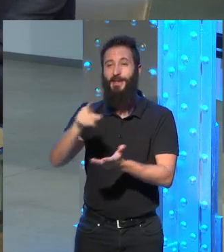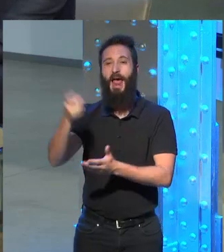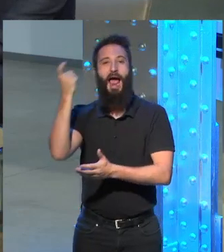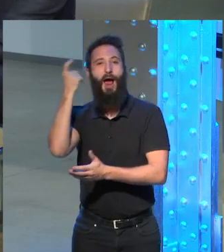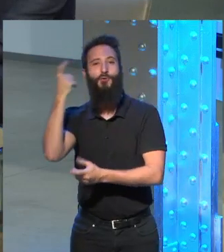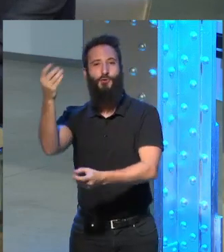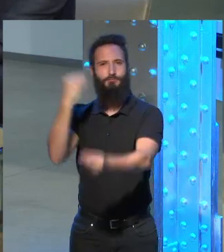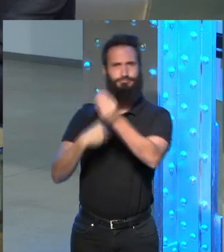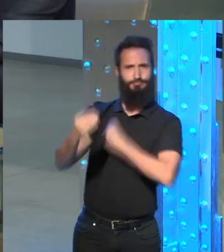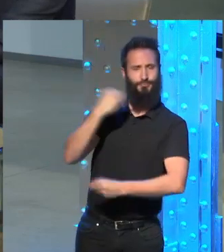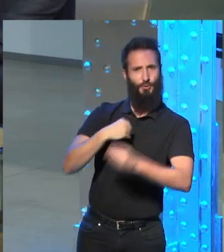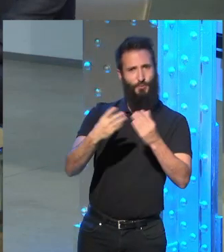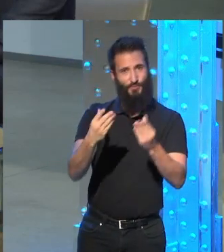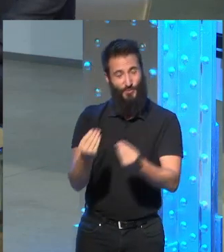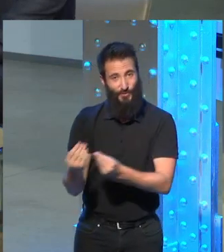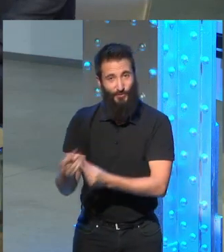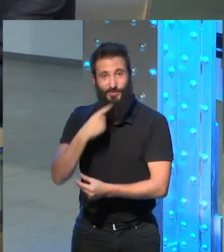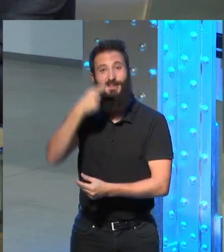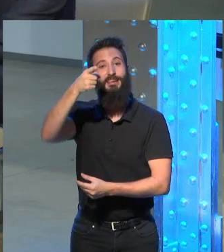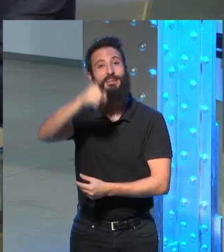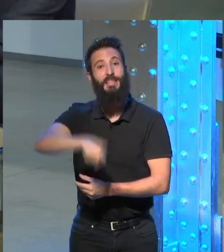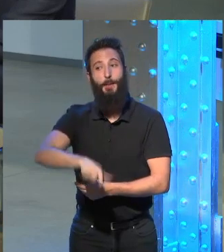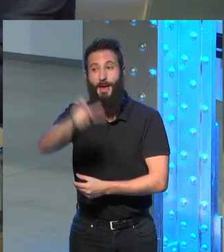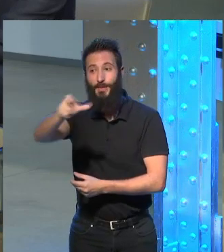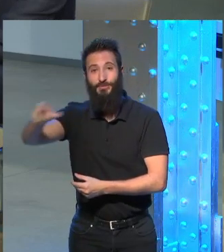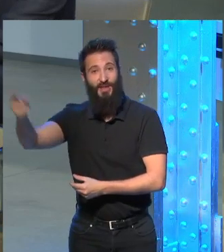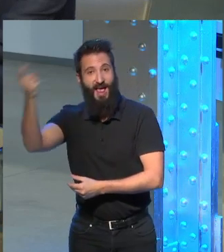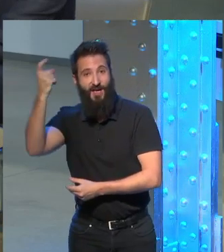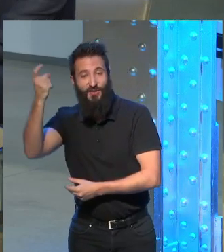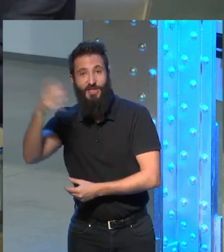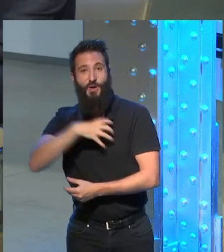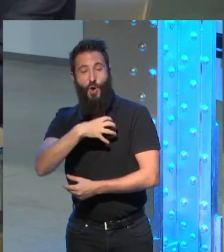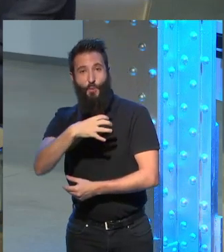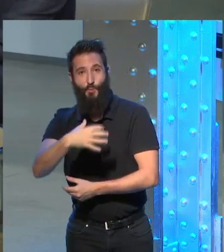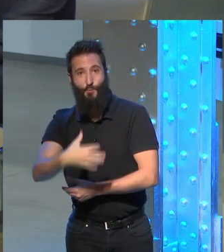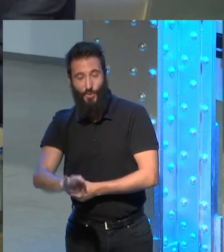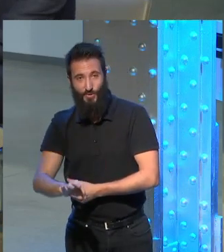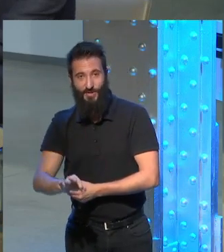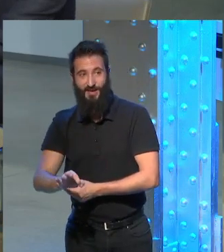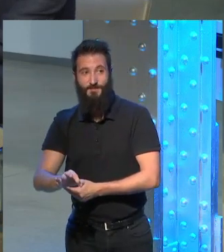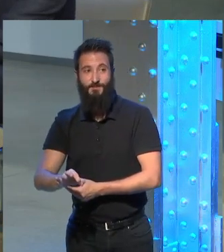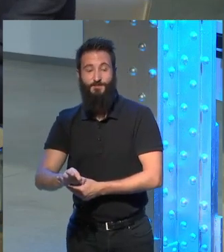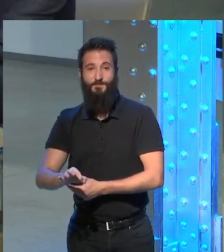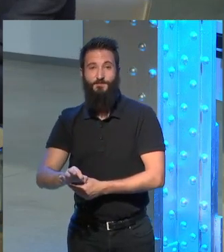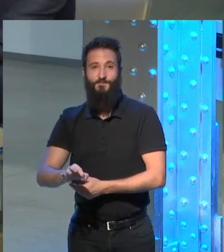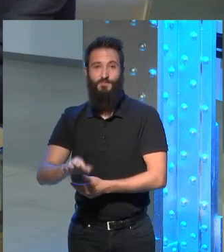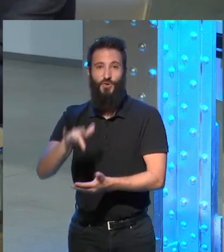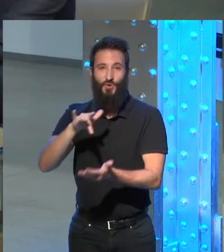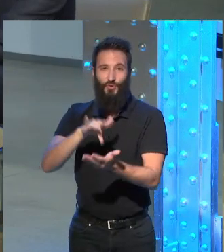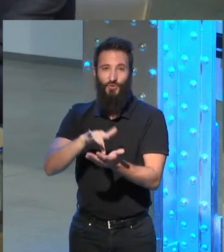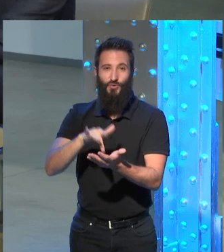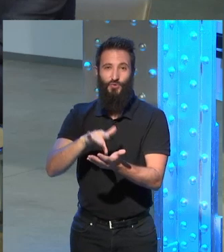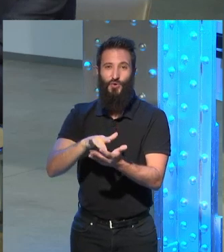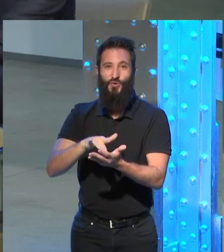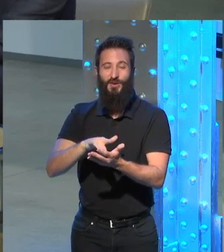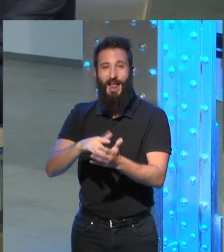estudiantes y además el hecho de que los estudiantes pudieran haber seguido lo que